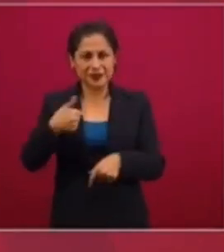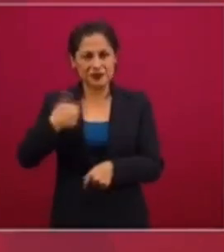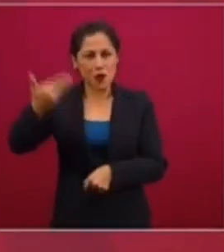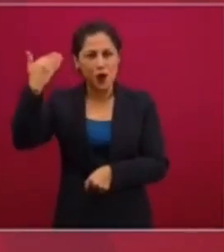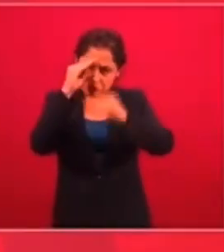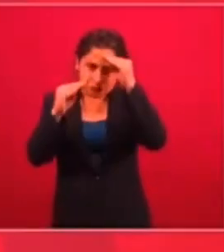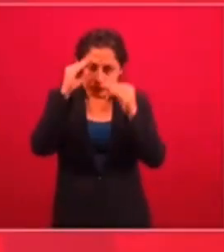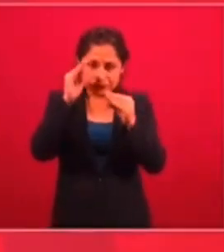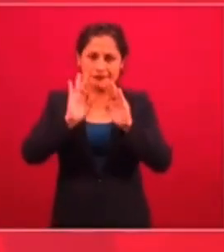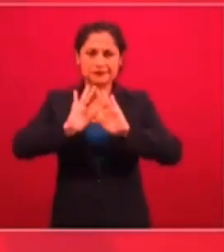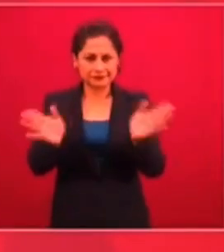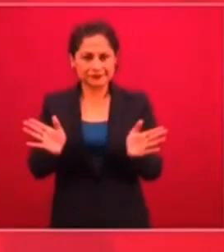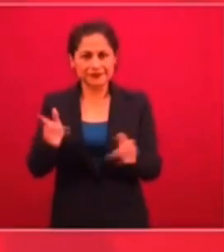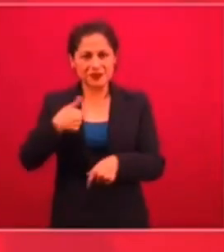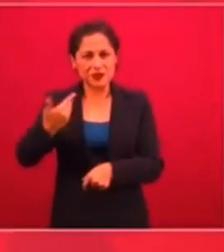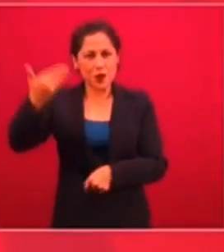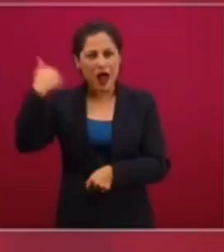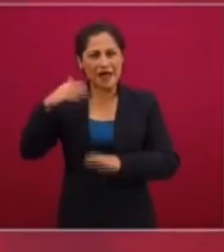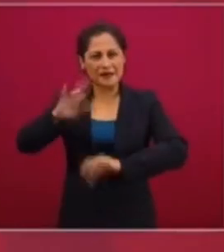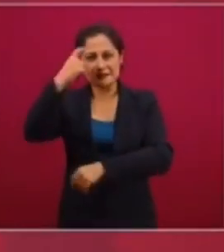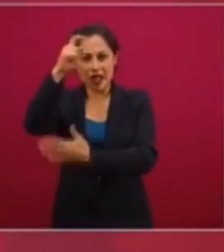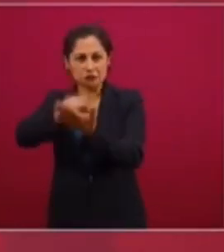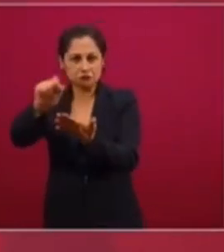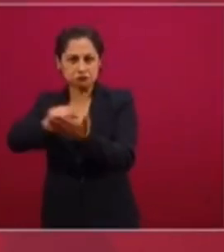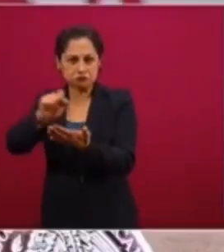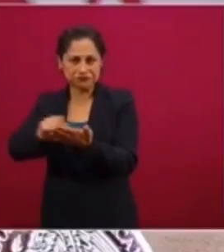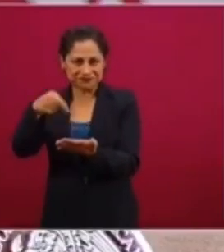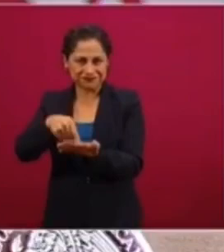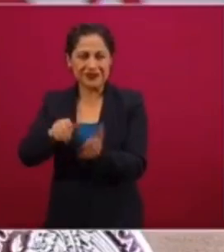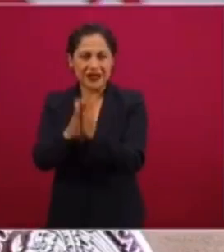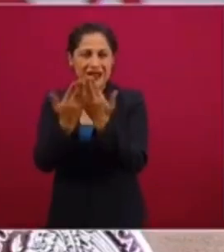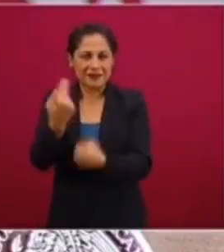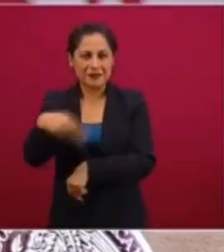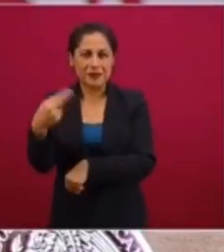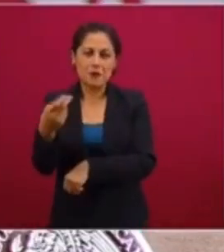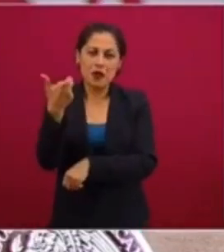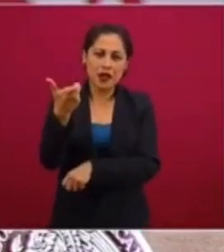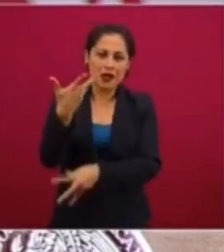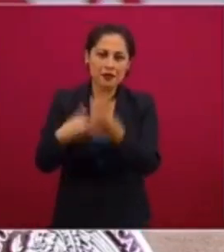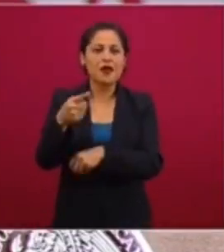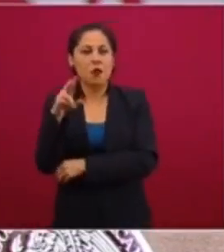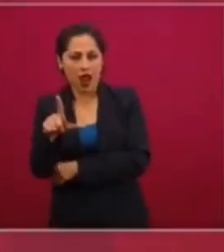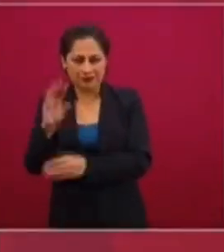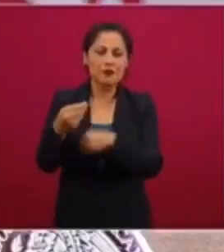la economía moral. De la economía moral. Para esta nueva etapa.